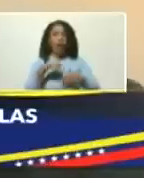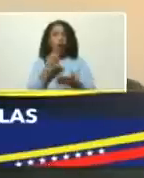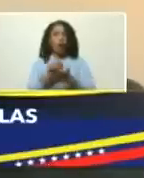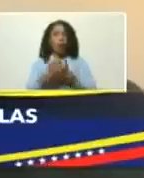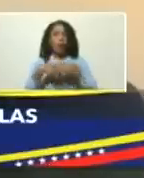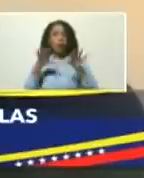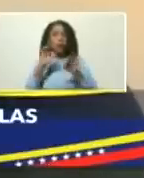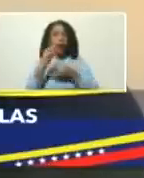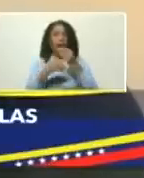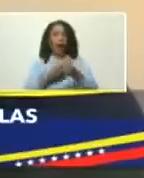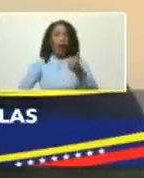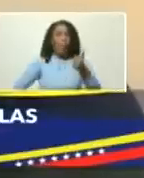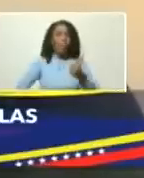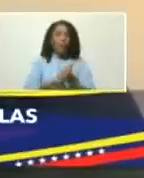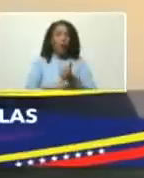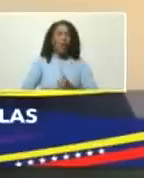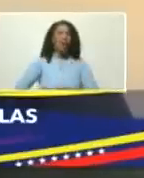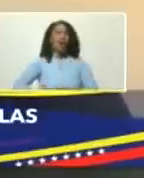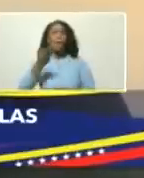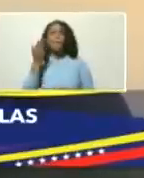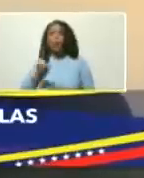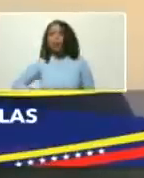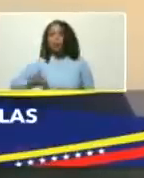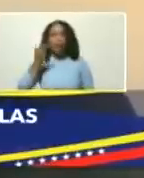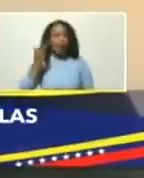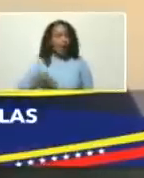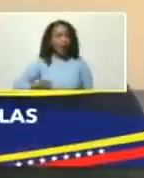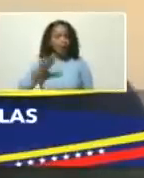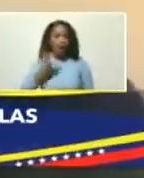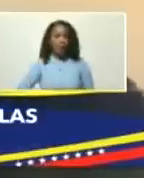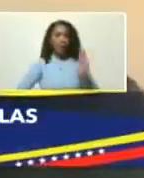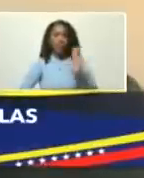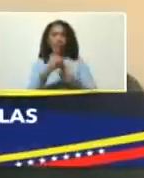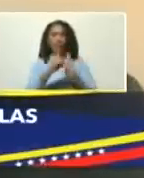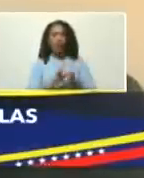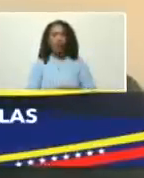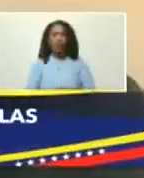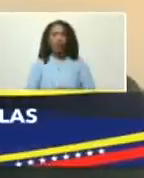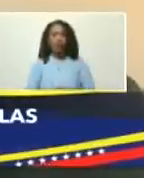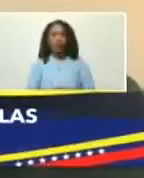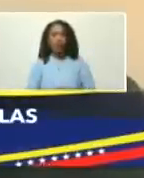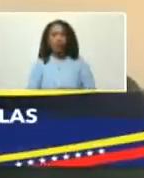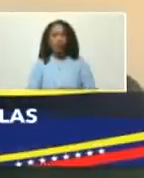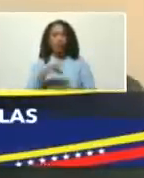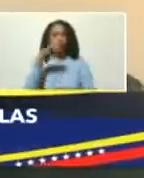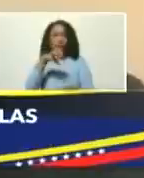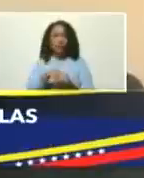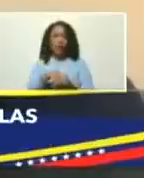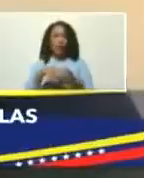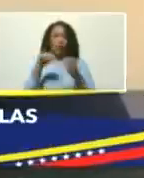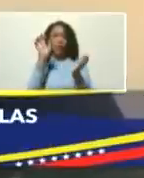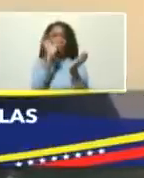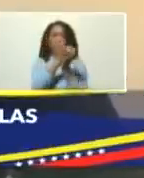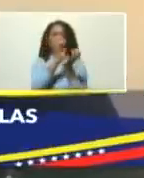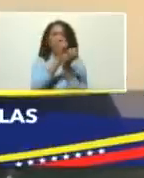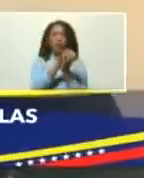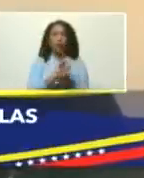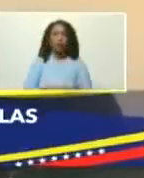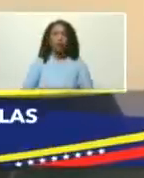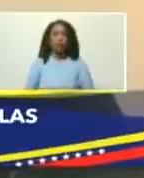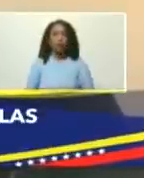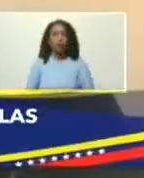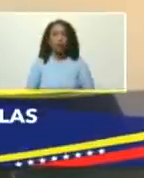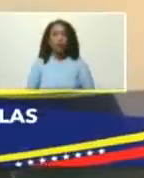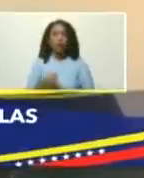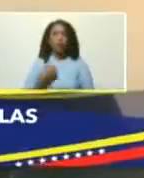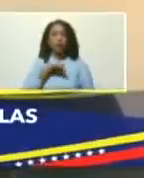va a dar un impulso importante al desarrollo del estado Nueva Esparta y